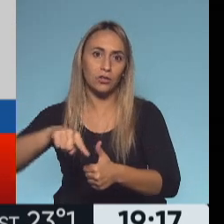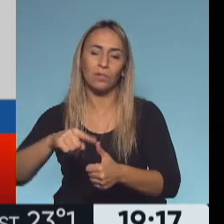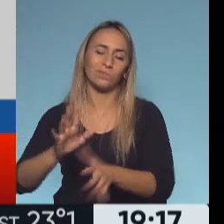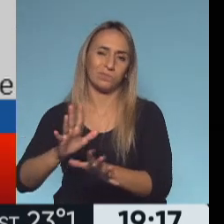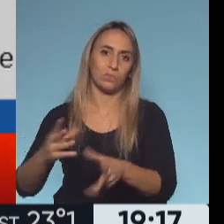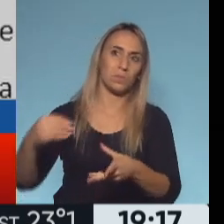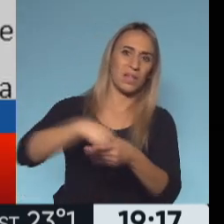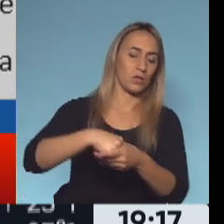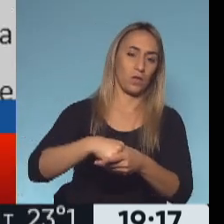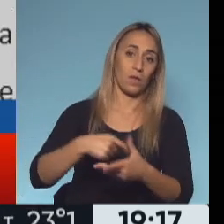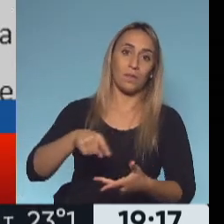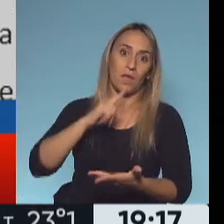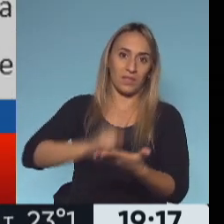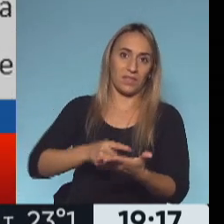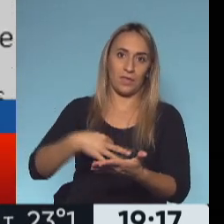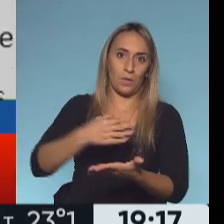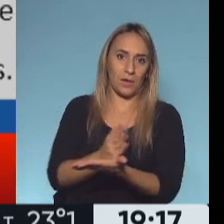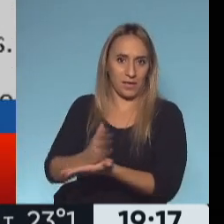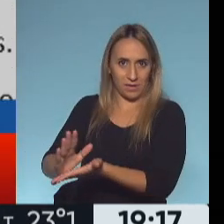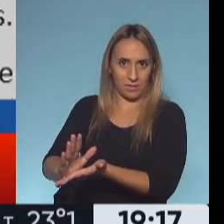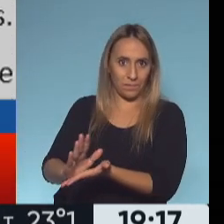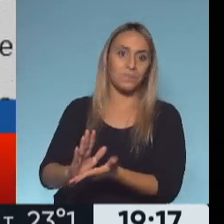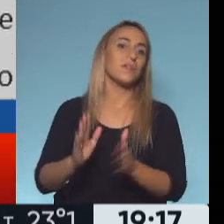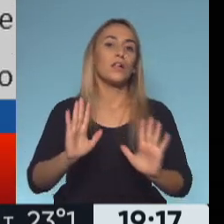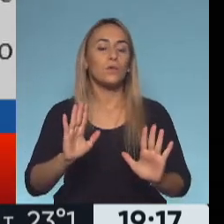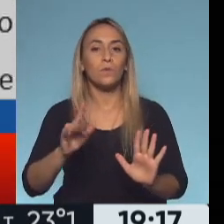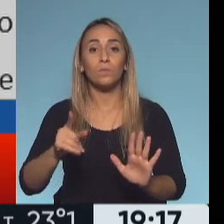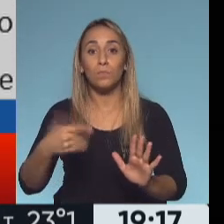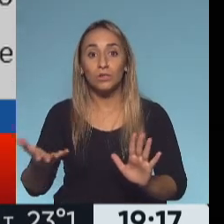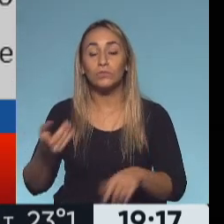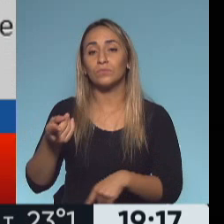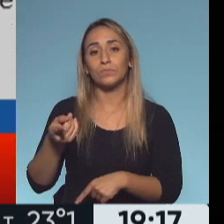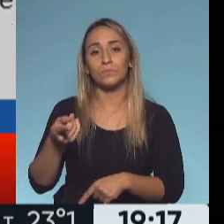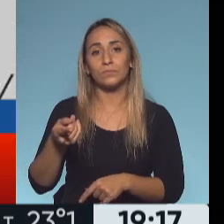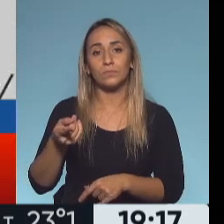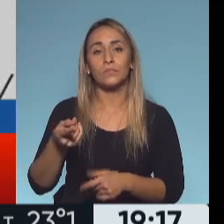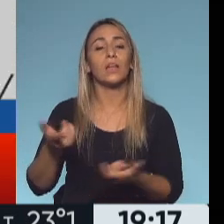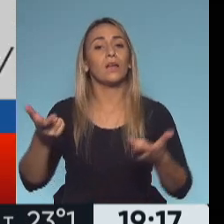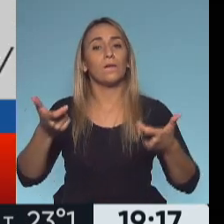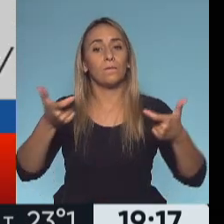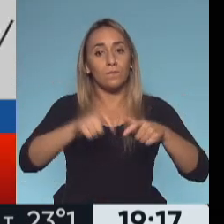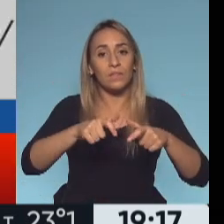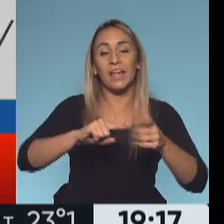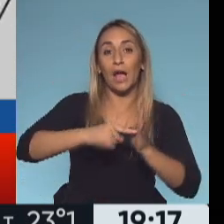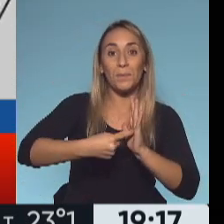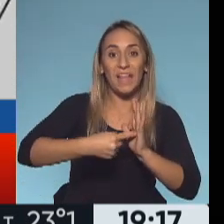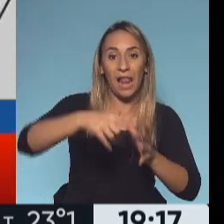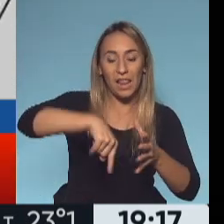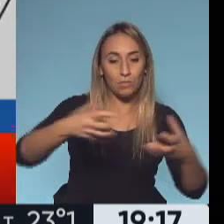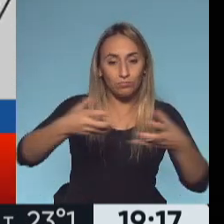se tiene que correrse. Y a partir de eso, declarar la incompetencia del fuero de la Capital Federal,